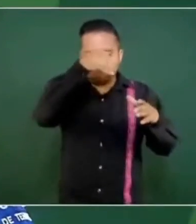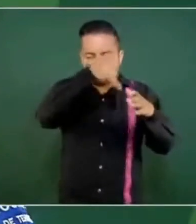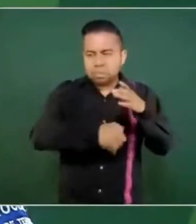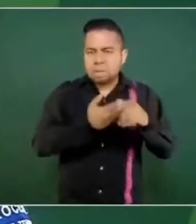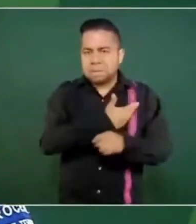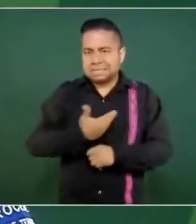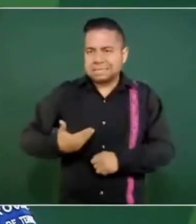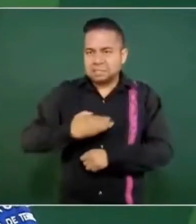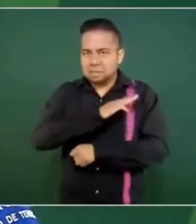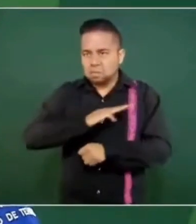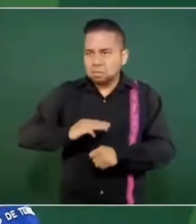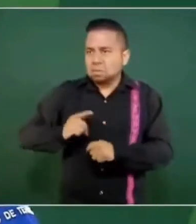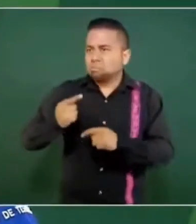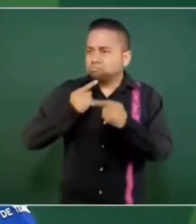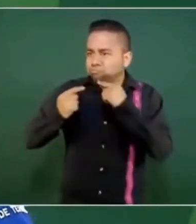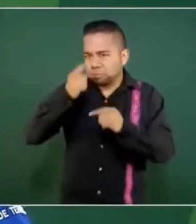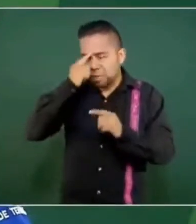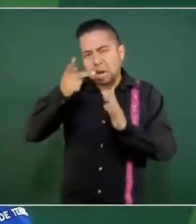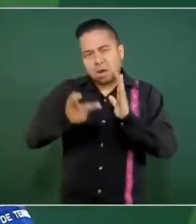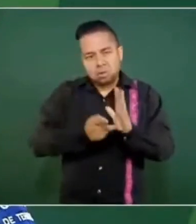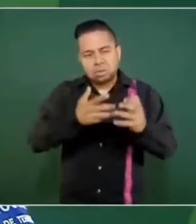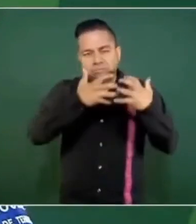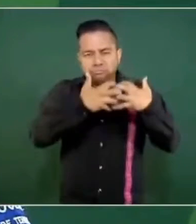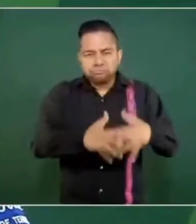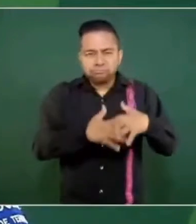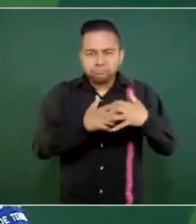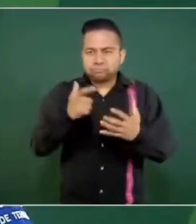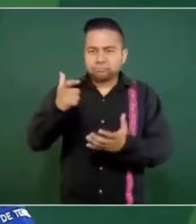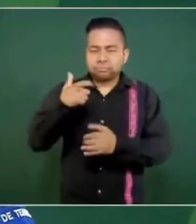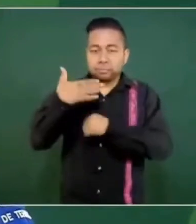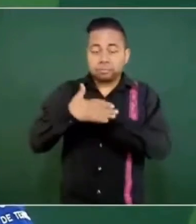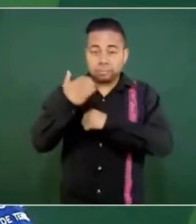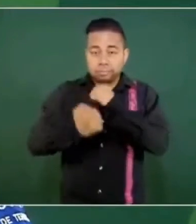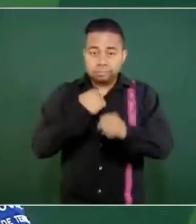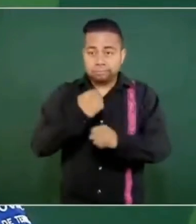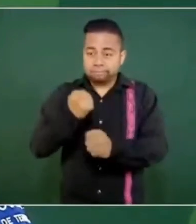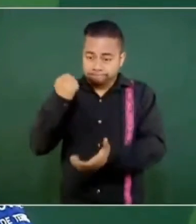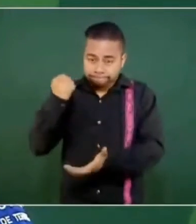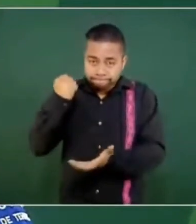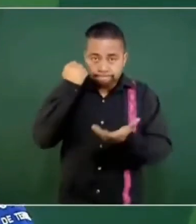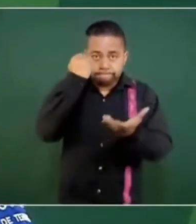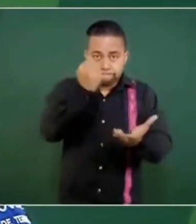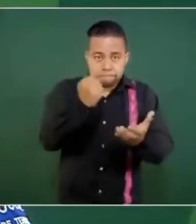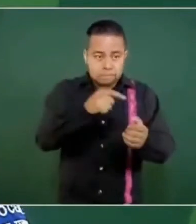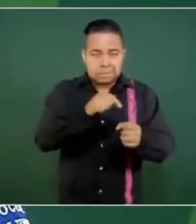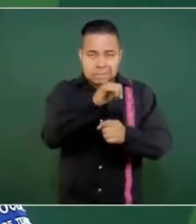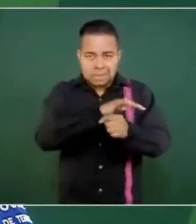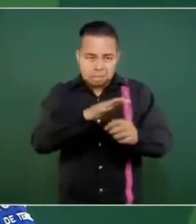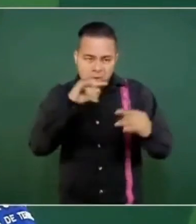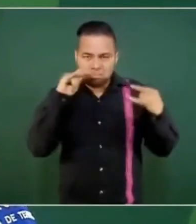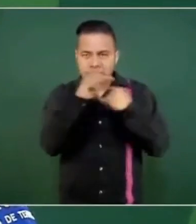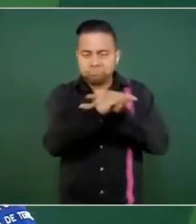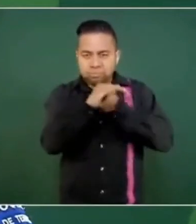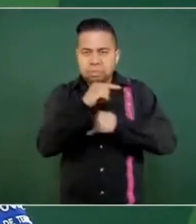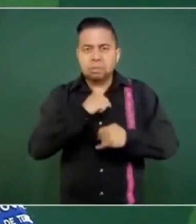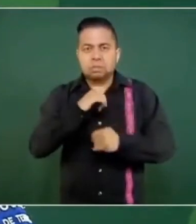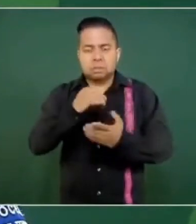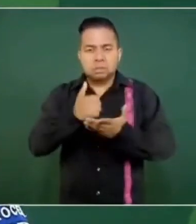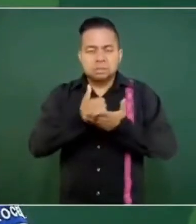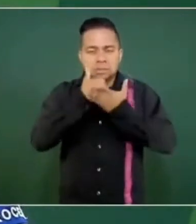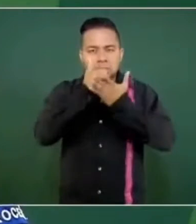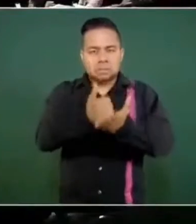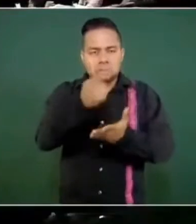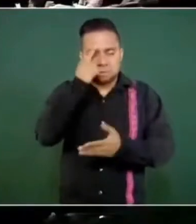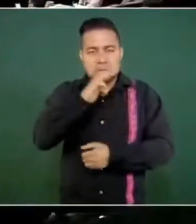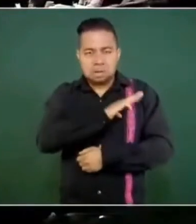para reactivarlos. Con recursos presupuestarios desde el próximo año, desde el corredor vamos a apoyar al municipio, porque